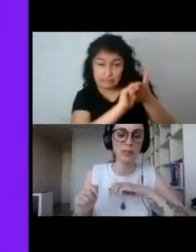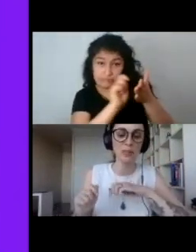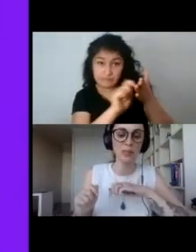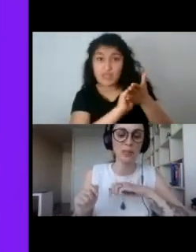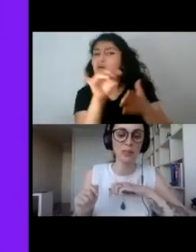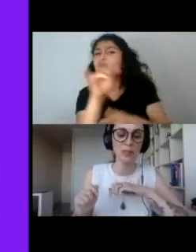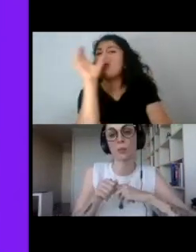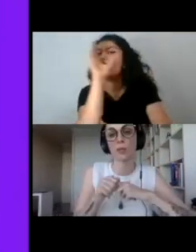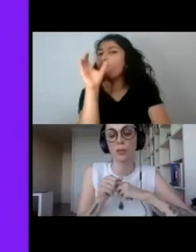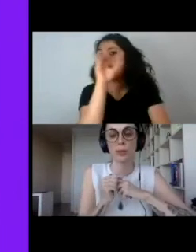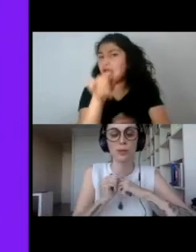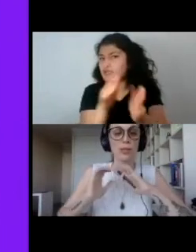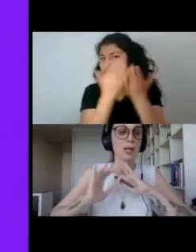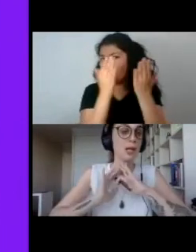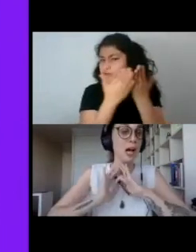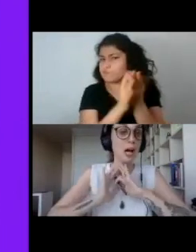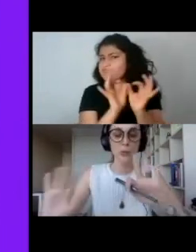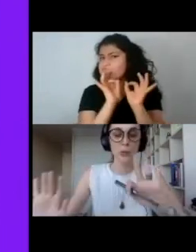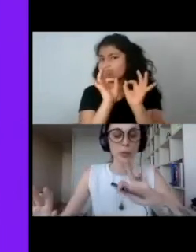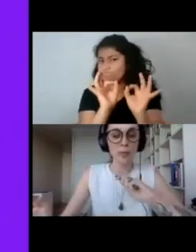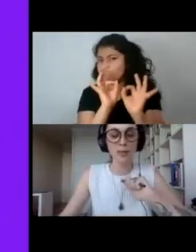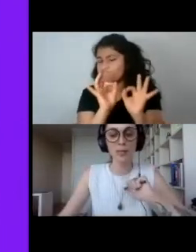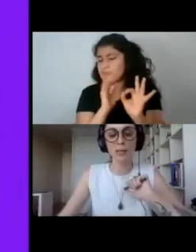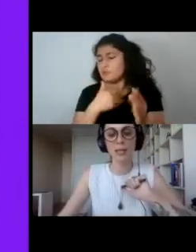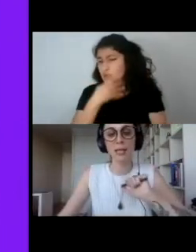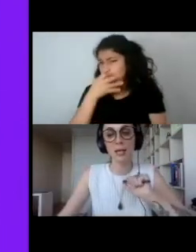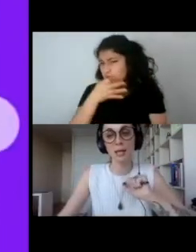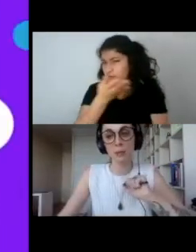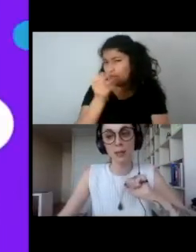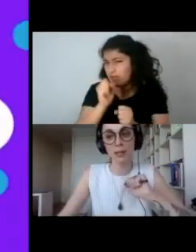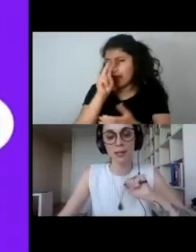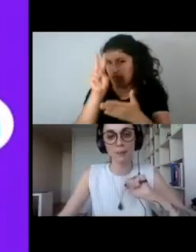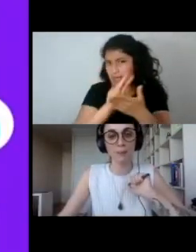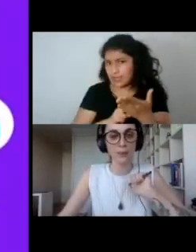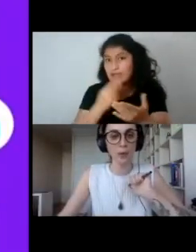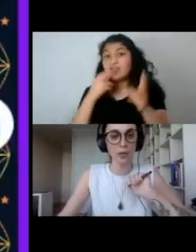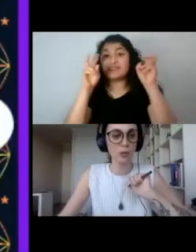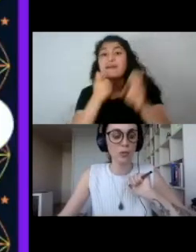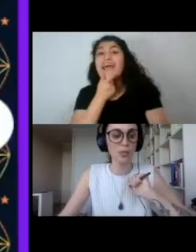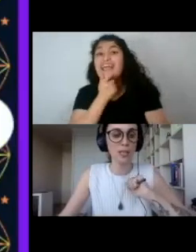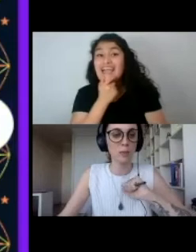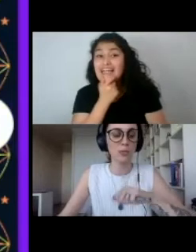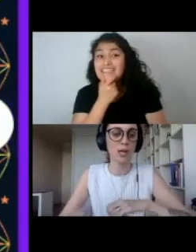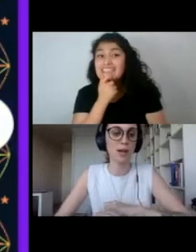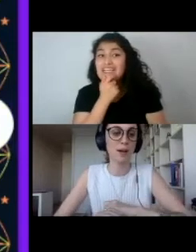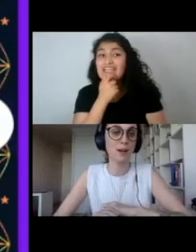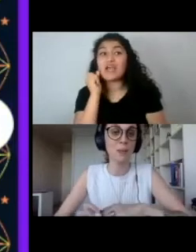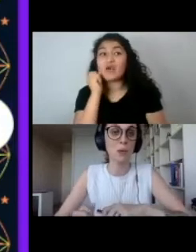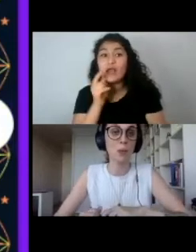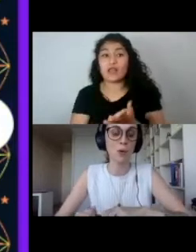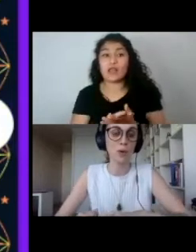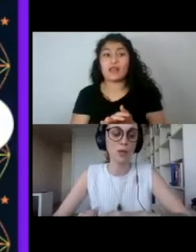buscar estas obras que se las recomiendo, pero absolutamente. Y en lengua inglesa, entonces tenemos a